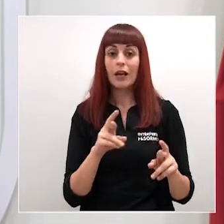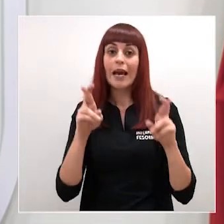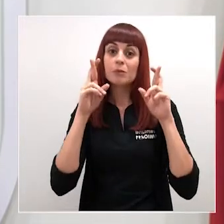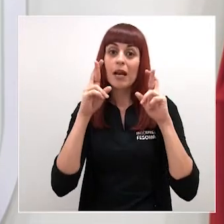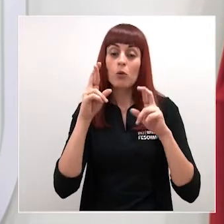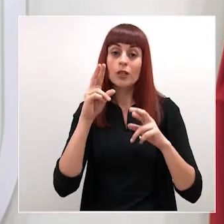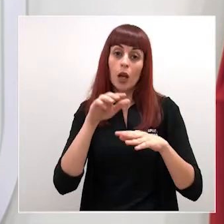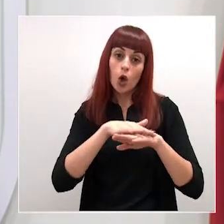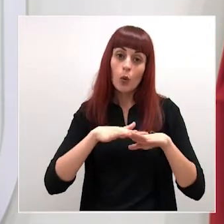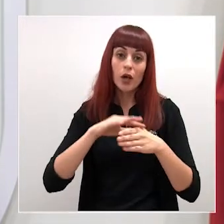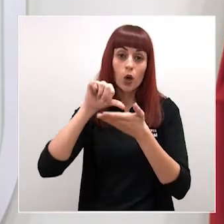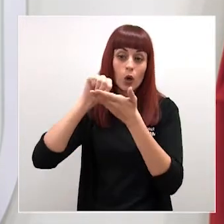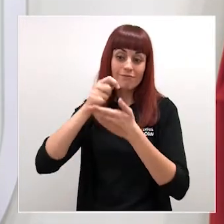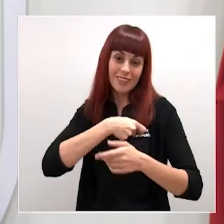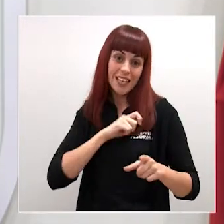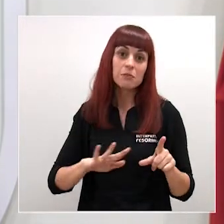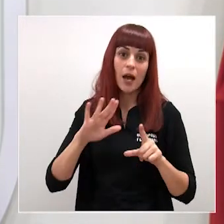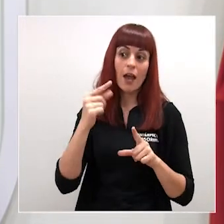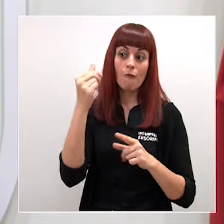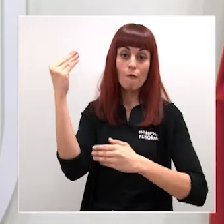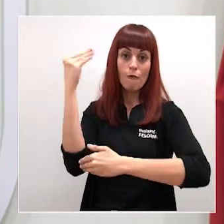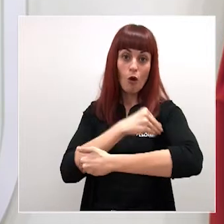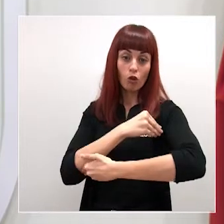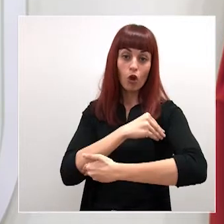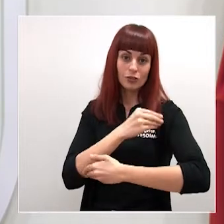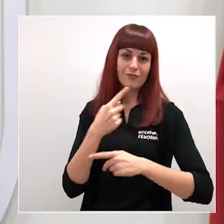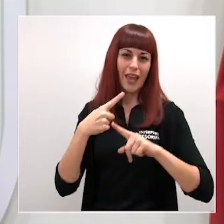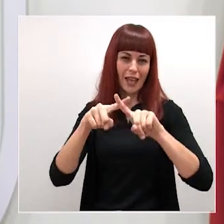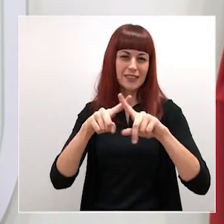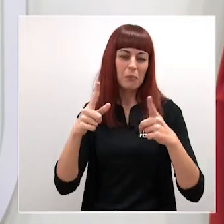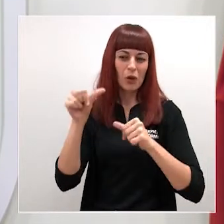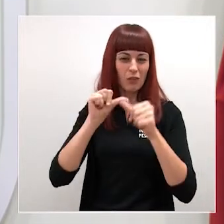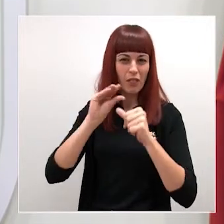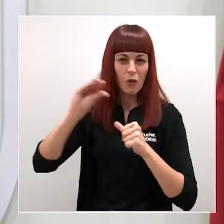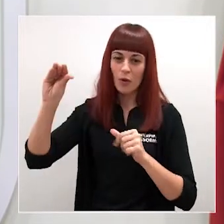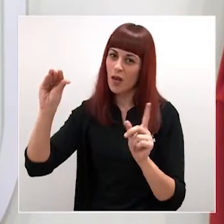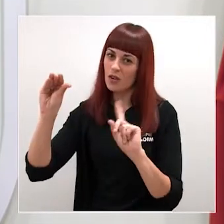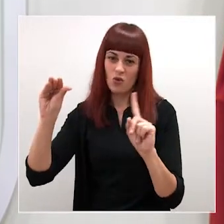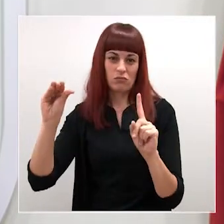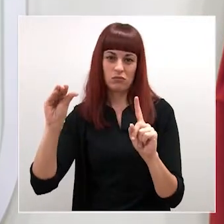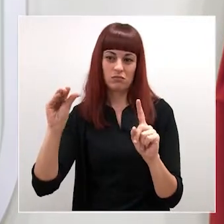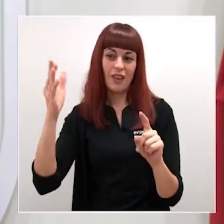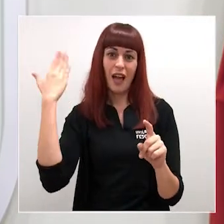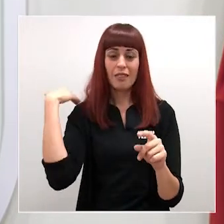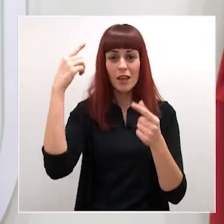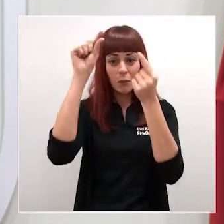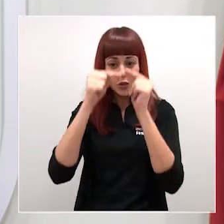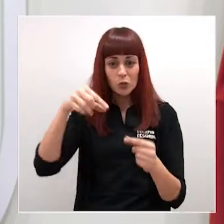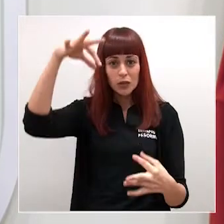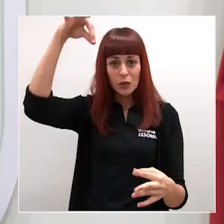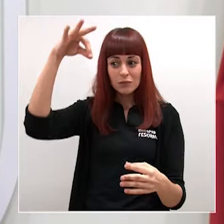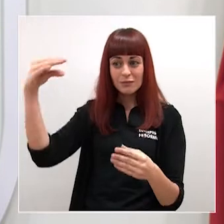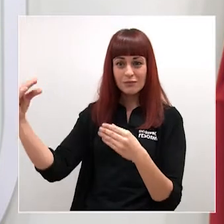fondos extras y no reembolsables y que no lo haga con partidas ya comprometidas con las que solo busca